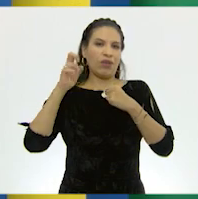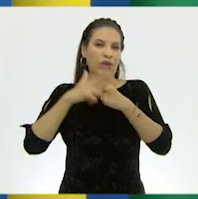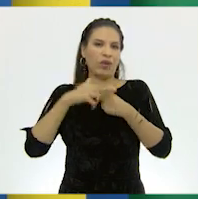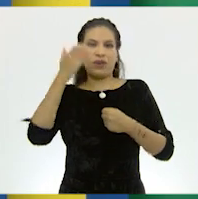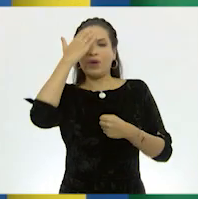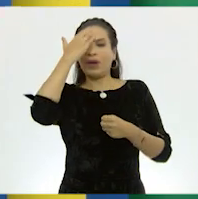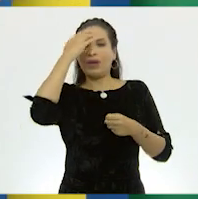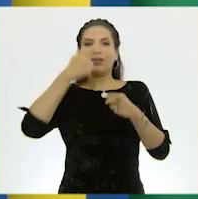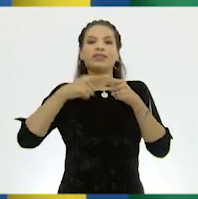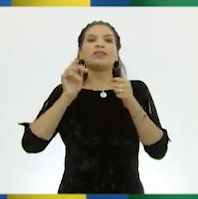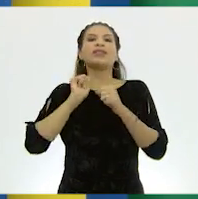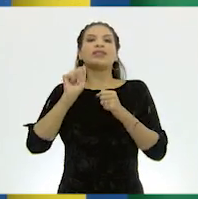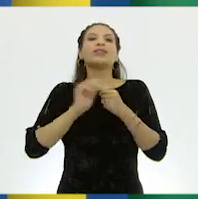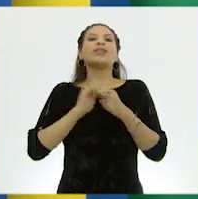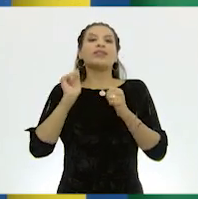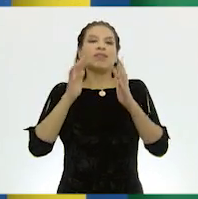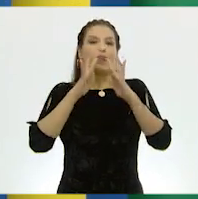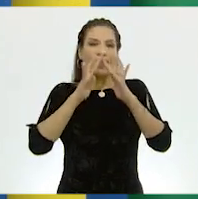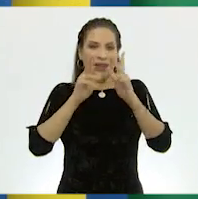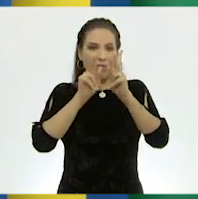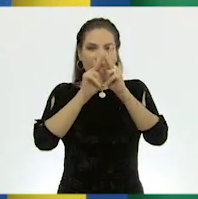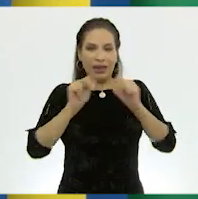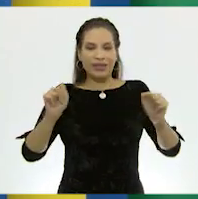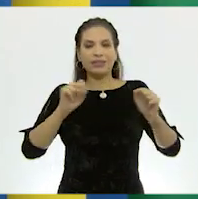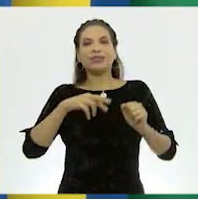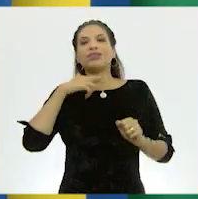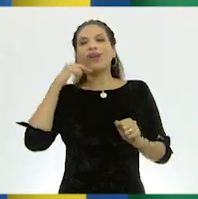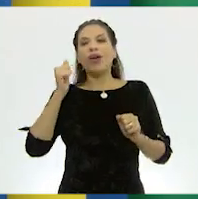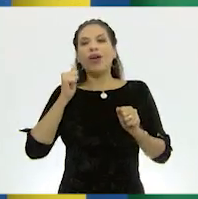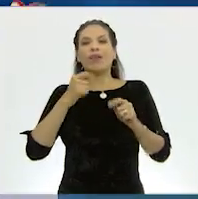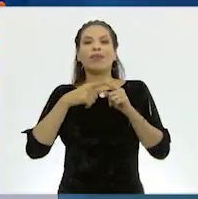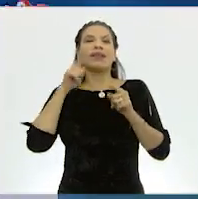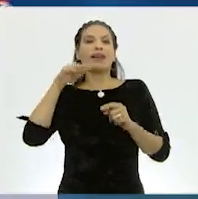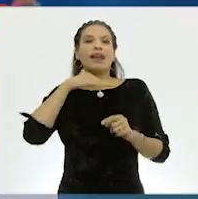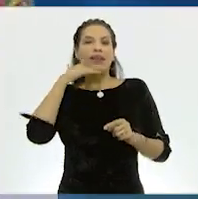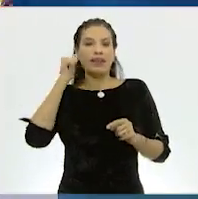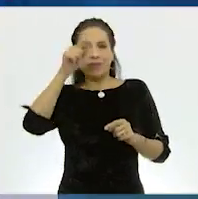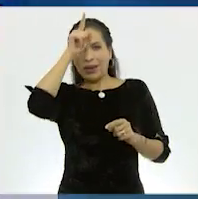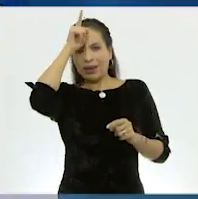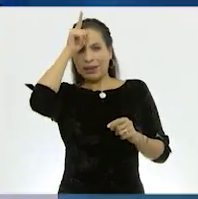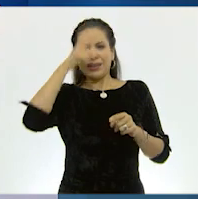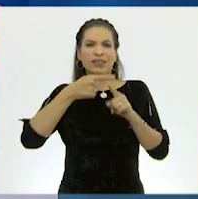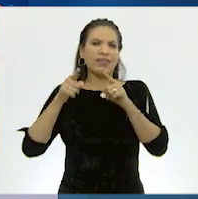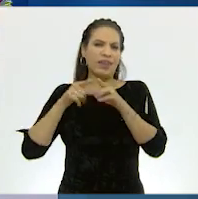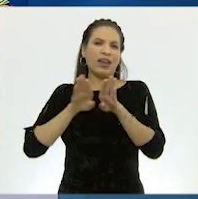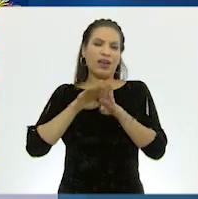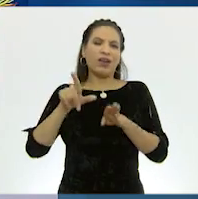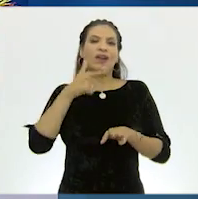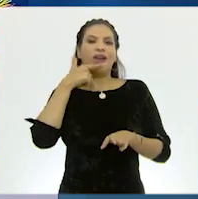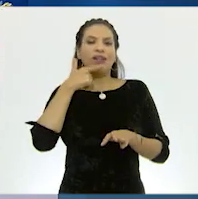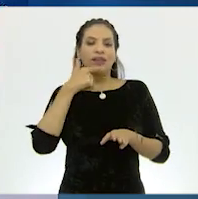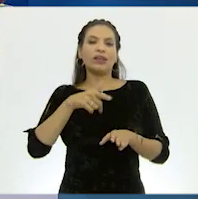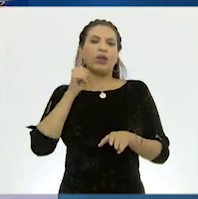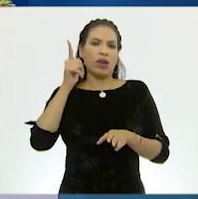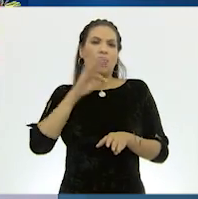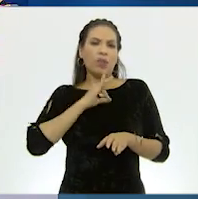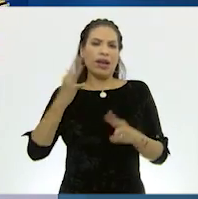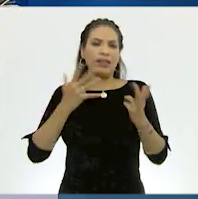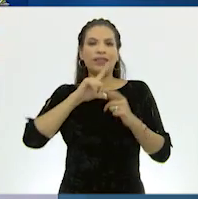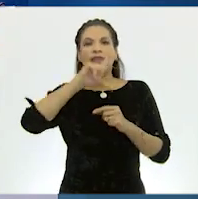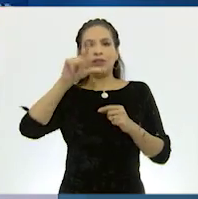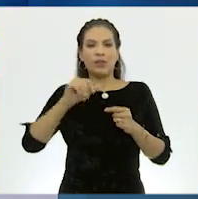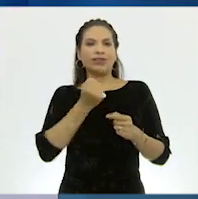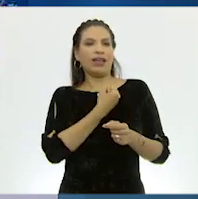conocer París, Roma, Berlín, Londres, todos esos lugares, profesor. Claro, y claro que podrás hacerlo cuando estemos en mejores condiciones